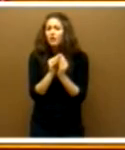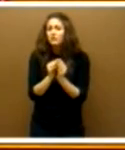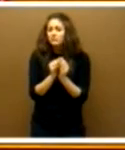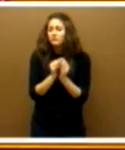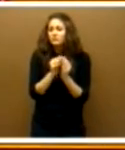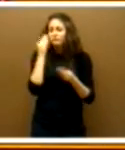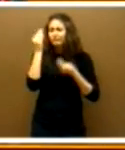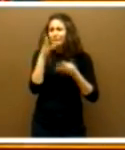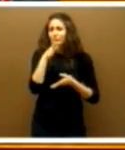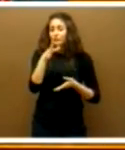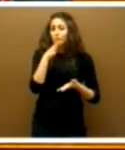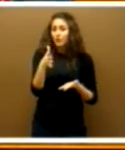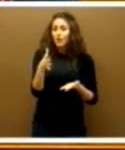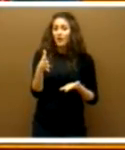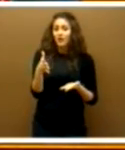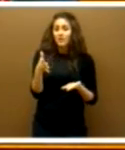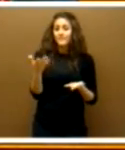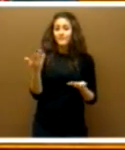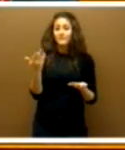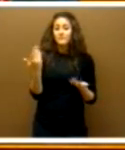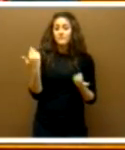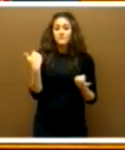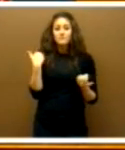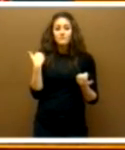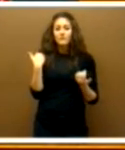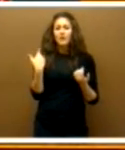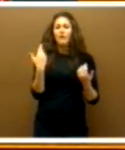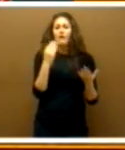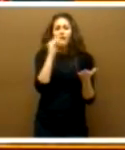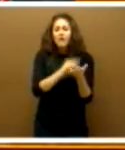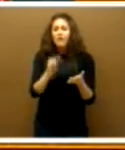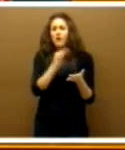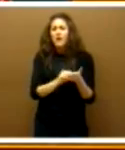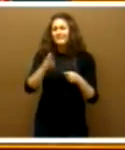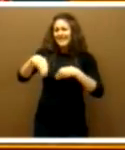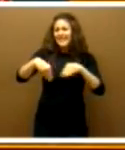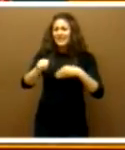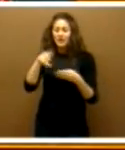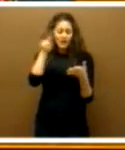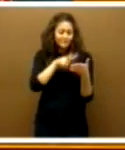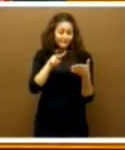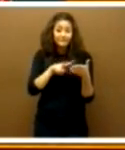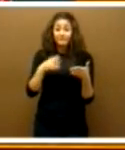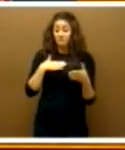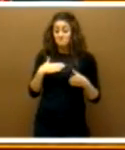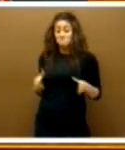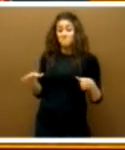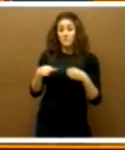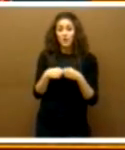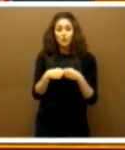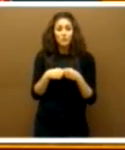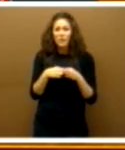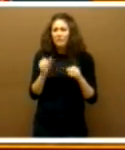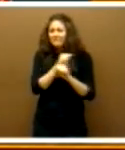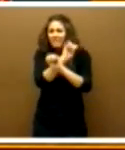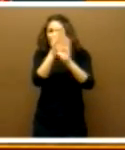cuestión, señora consejera, pues porque después de haber leído varias veces esa estrategia, pues a mi grupo no le queda